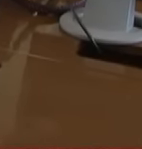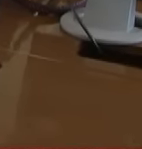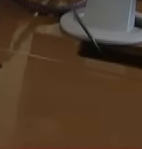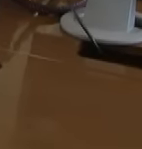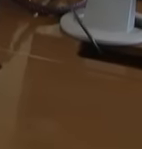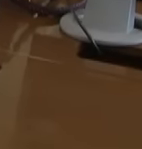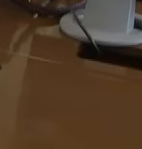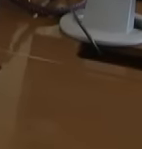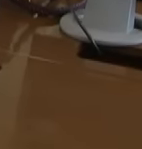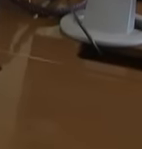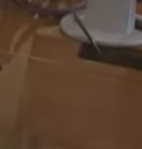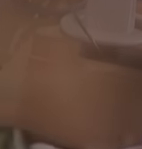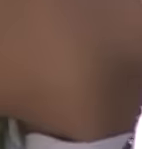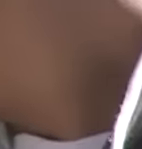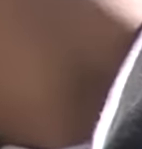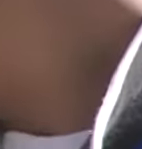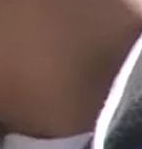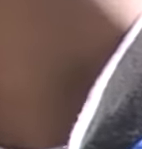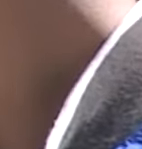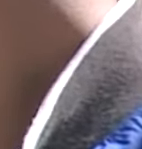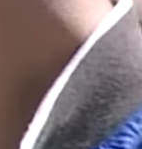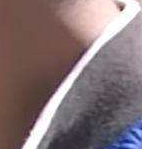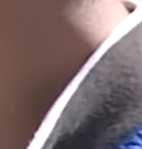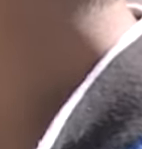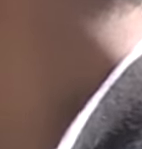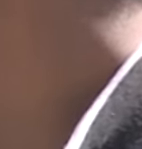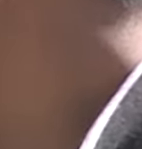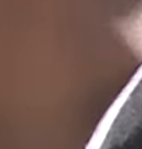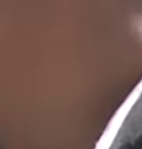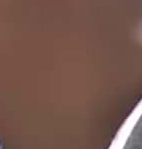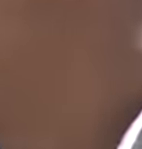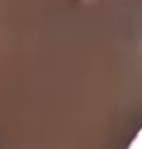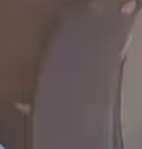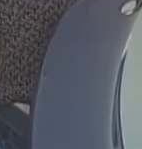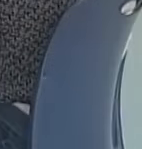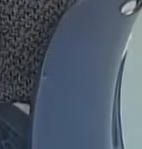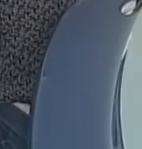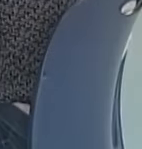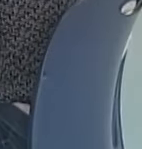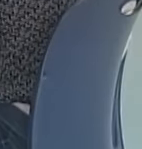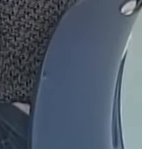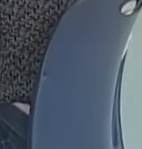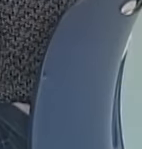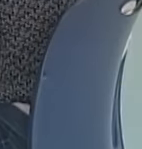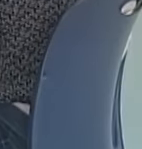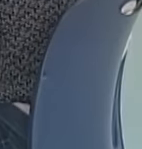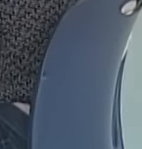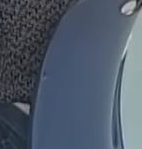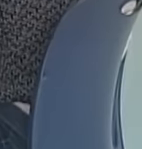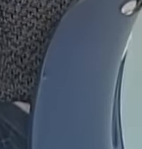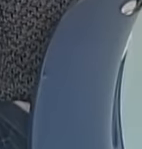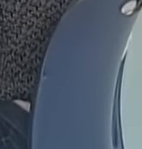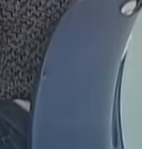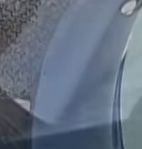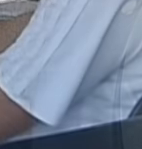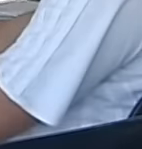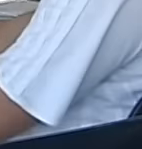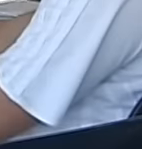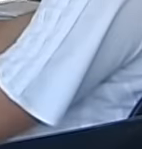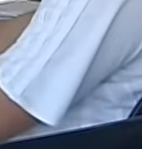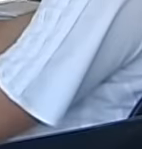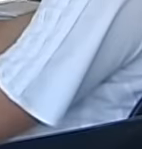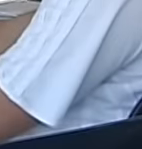permite ahorrar Para llegado el momento Tener un patrimonio para solventarlo Con el seguro educativo El dinero que recibirá El menor asegurado Se encuentra